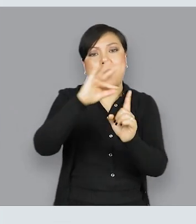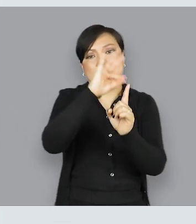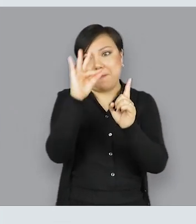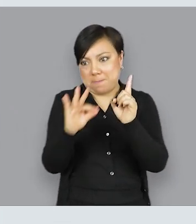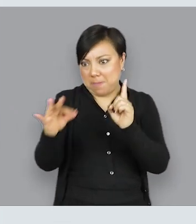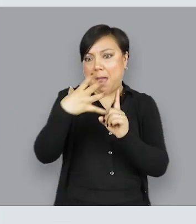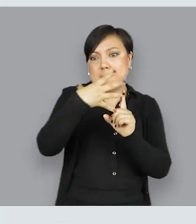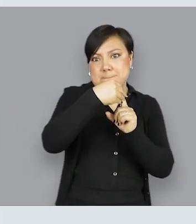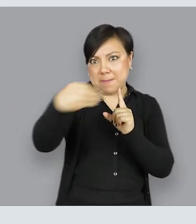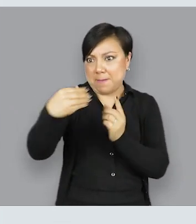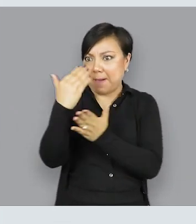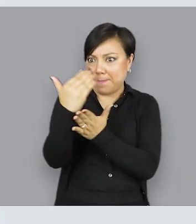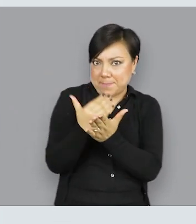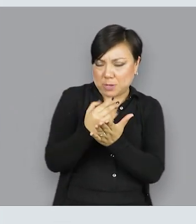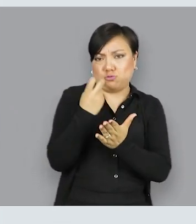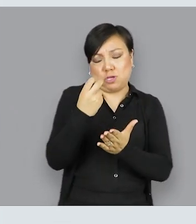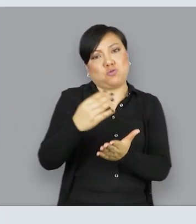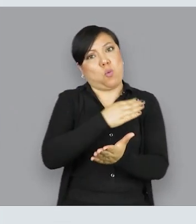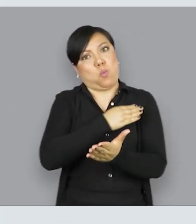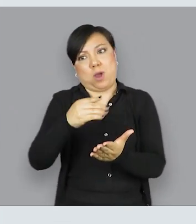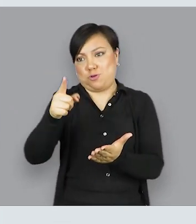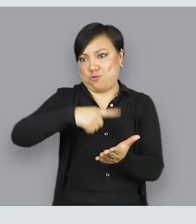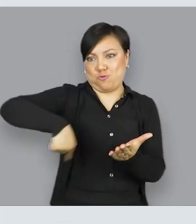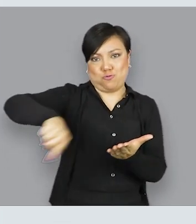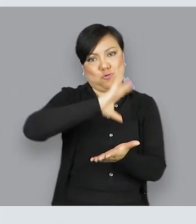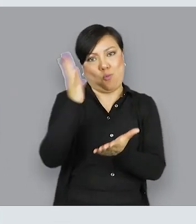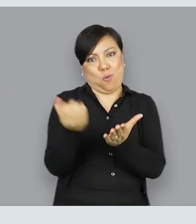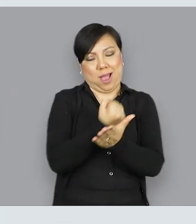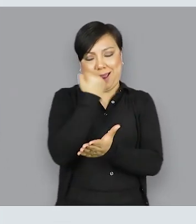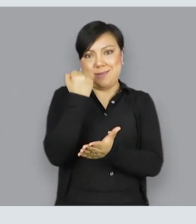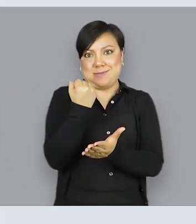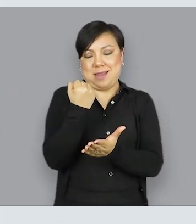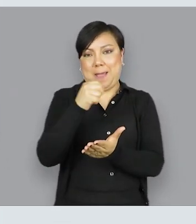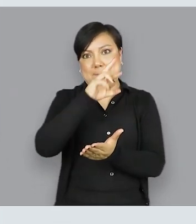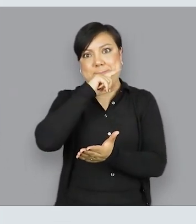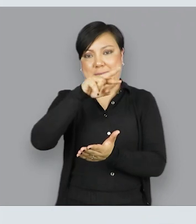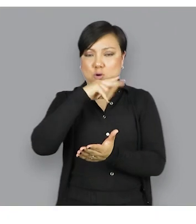la baja y eso es bueno porque así le estamos ganando la partida a COVID.